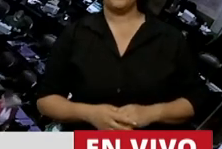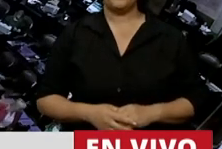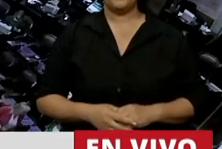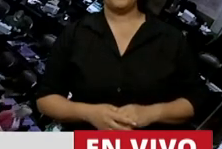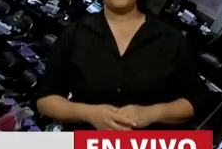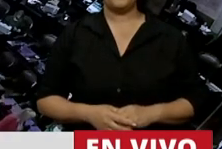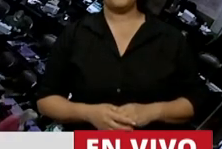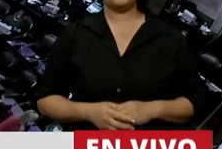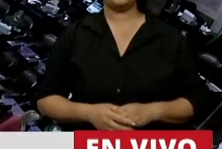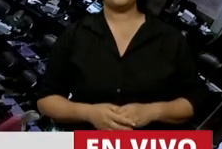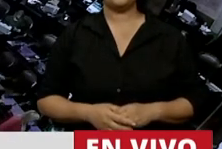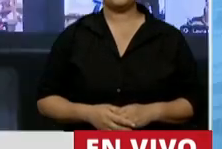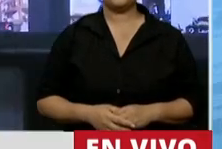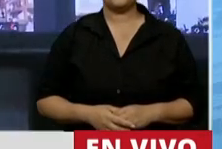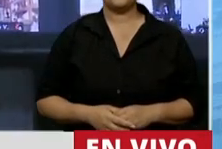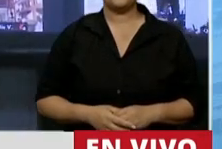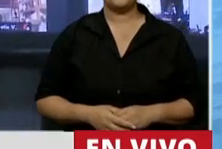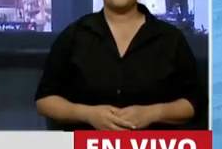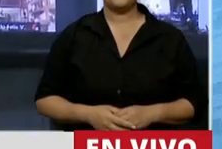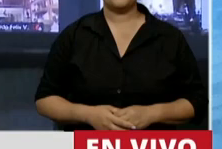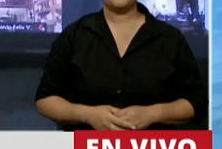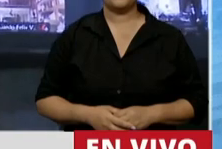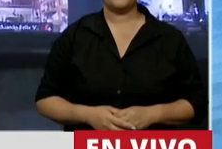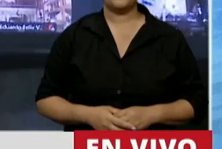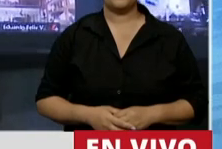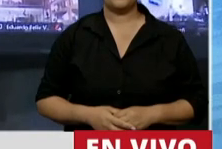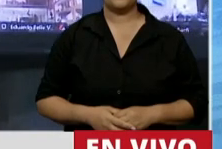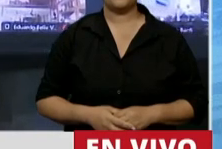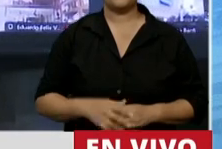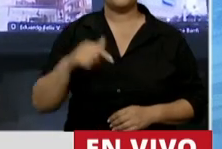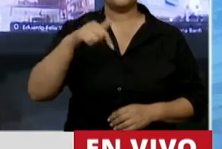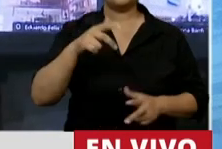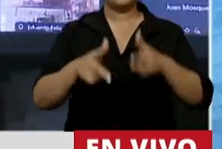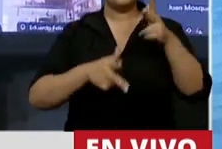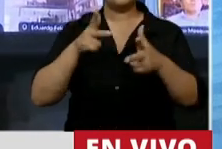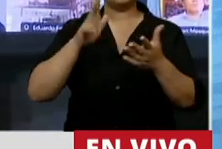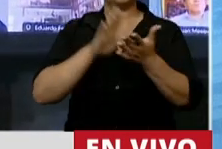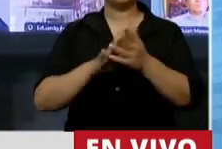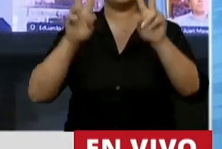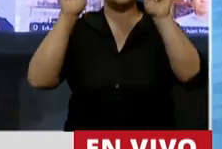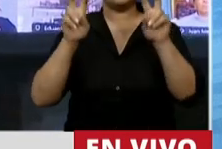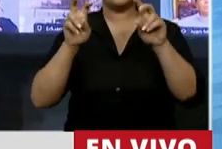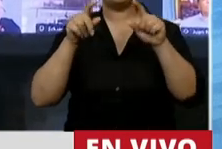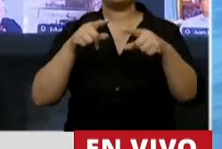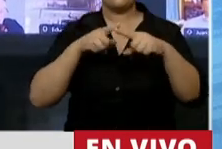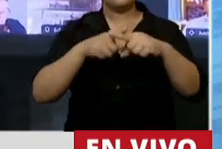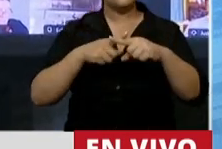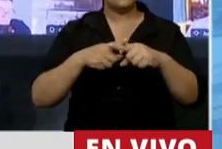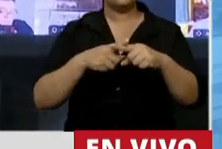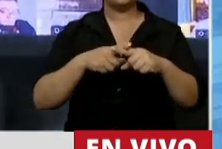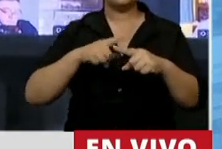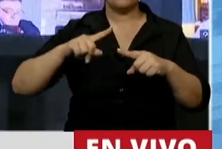La verdad es que, Presidente, poner la temática del ambiente en la disputa política es